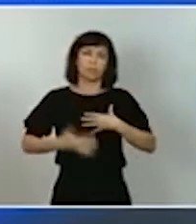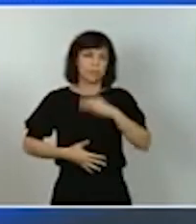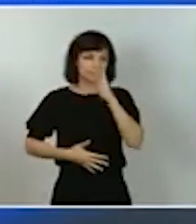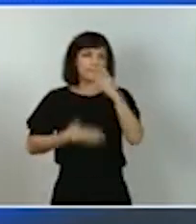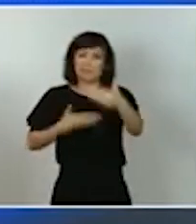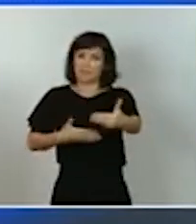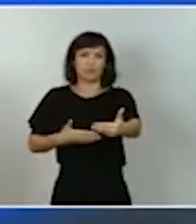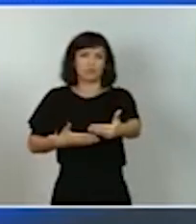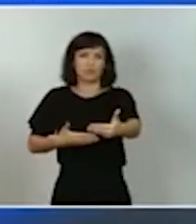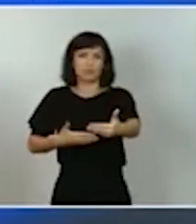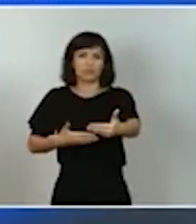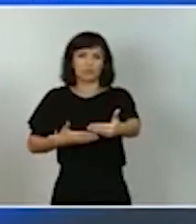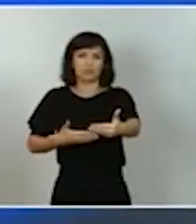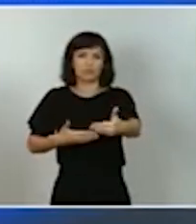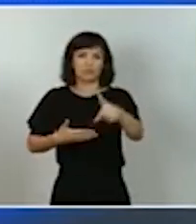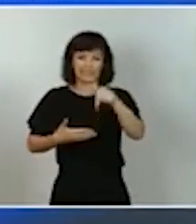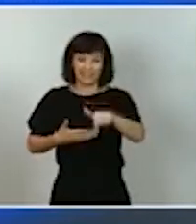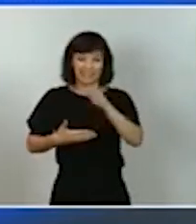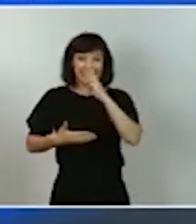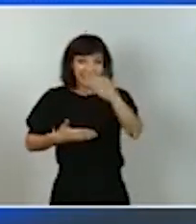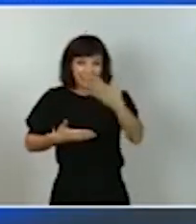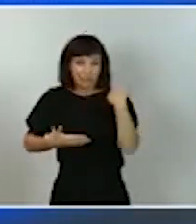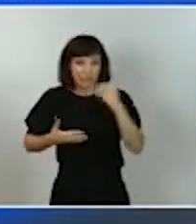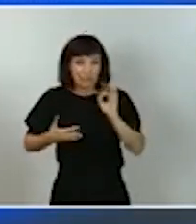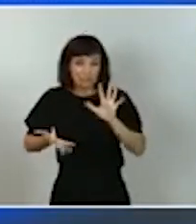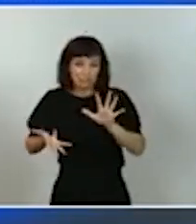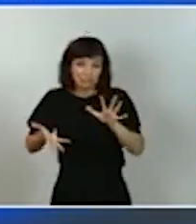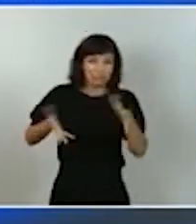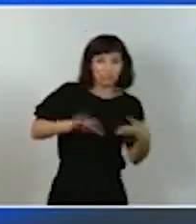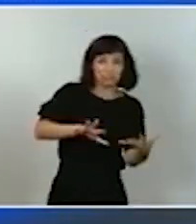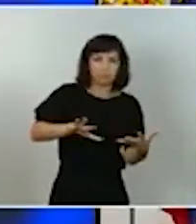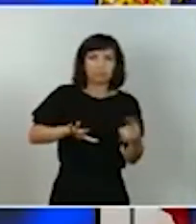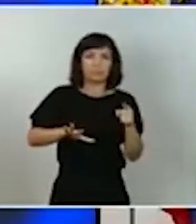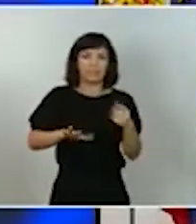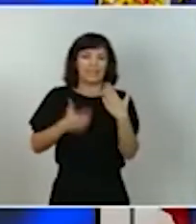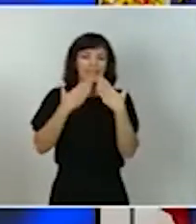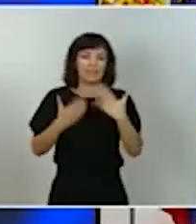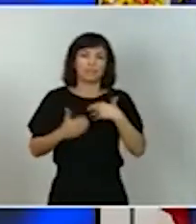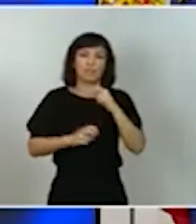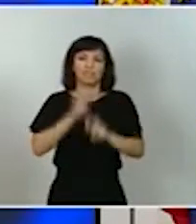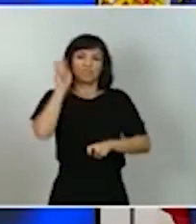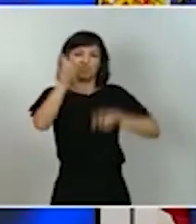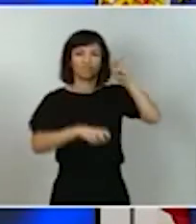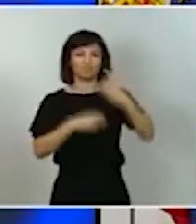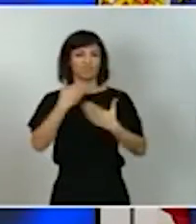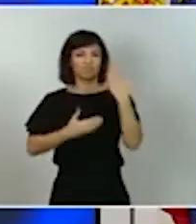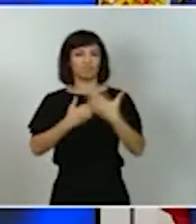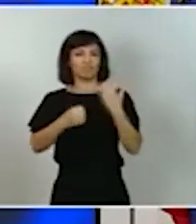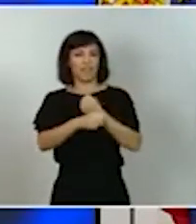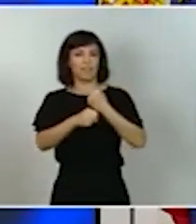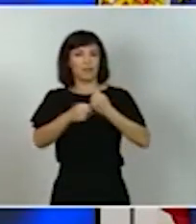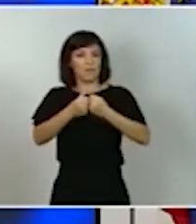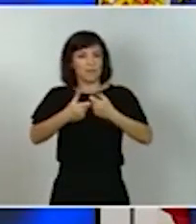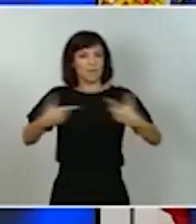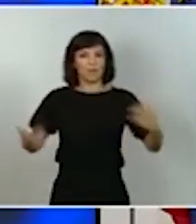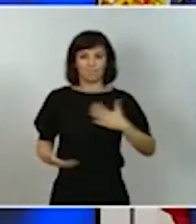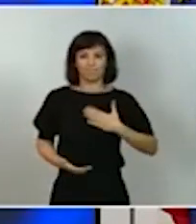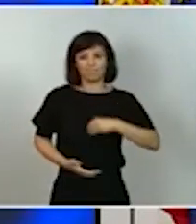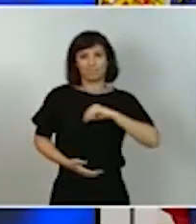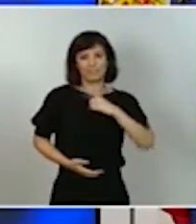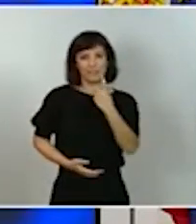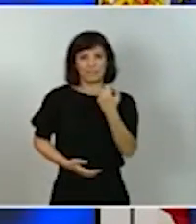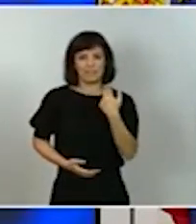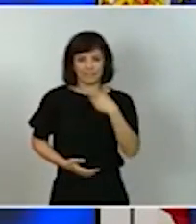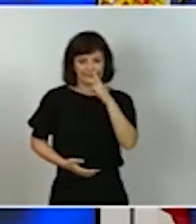que se ejecuten en ese mismo periodo y que propicien ese salto de modernización y de creación de empleo que necesitamos durante los próximos tres